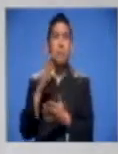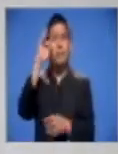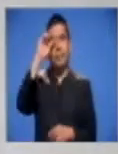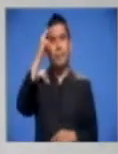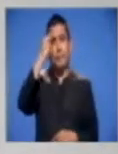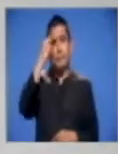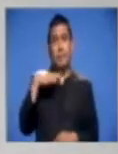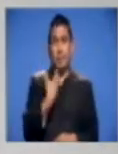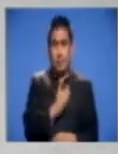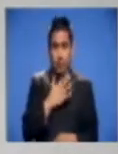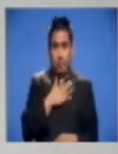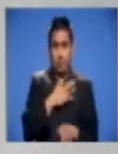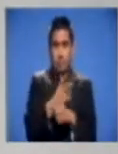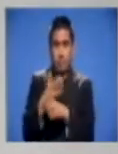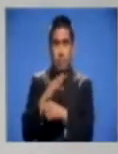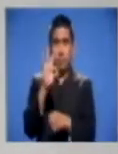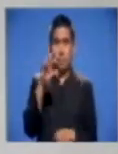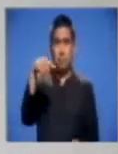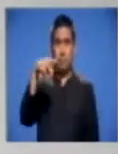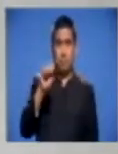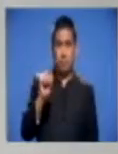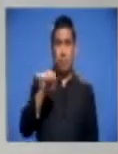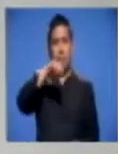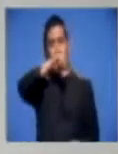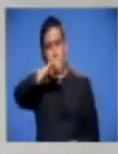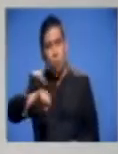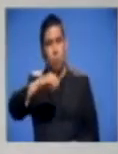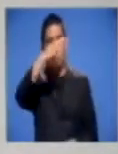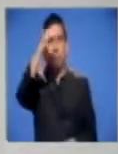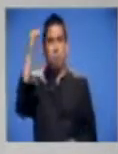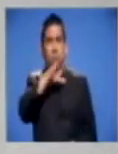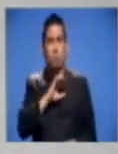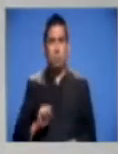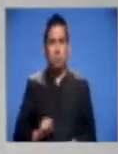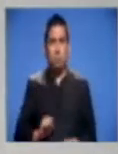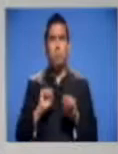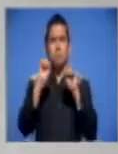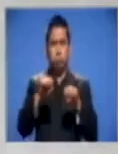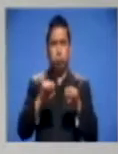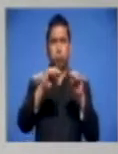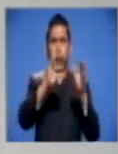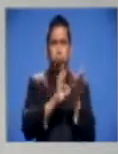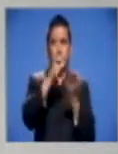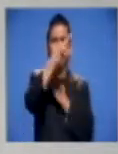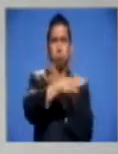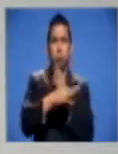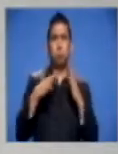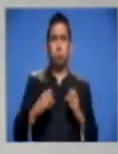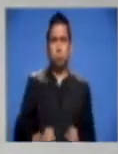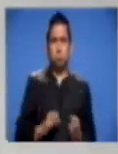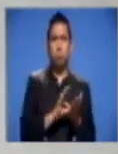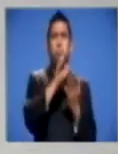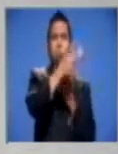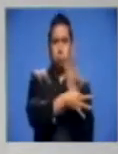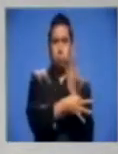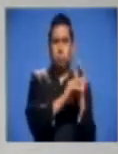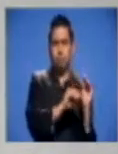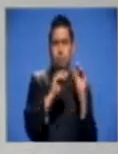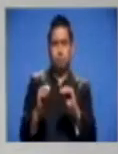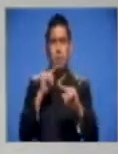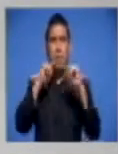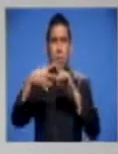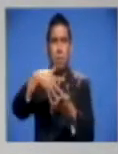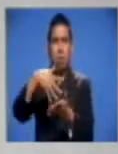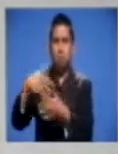Fraternidad Patriota Salvadoreña ponga en marcha dentro de su plan de gobierno democracia en